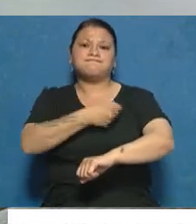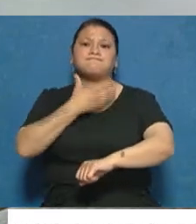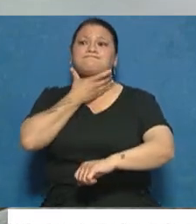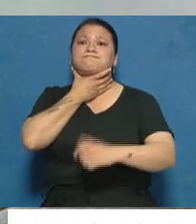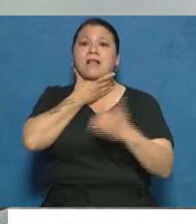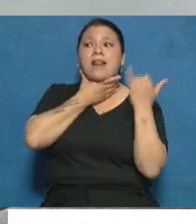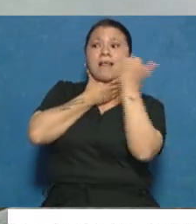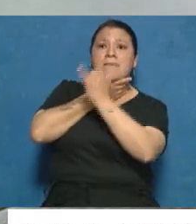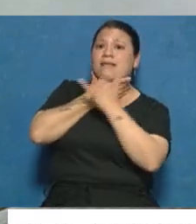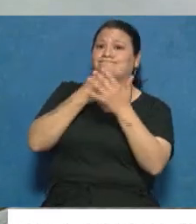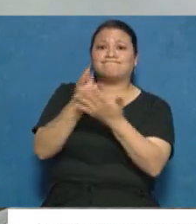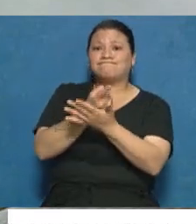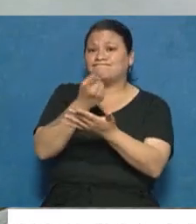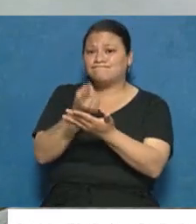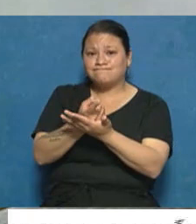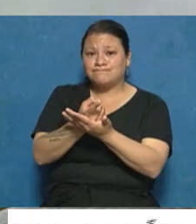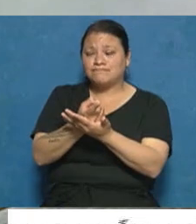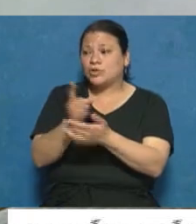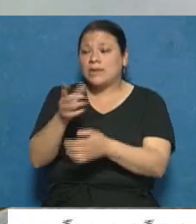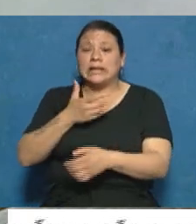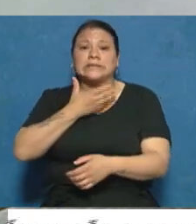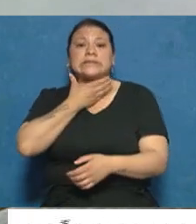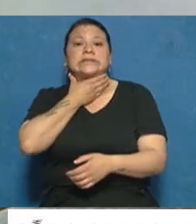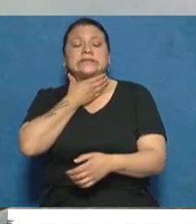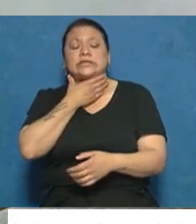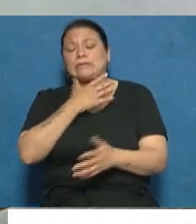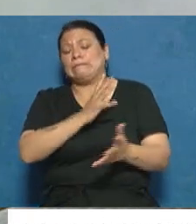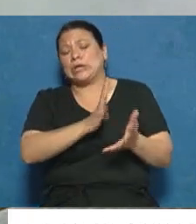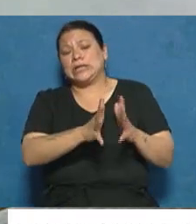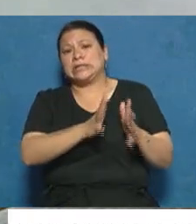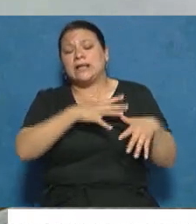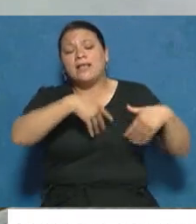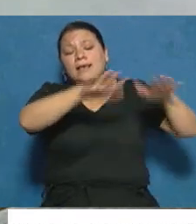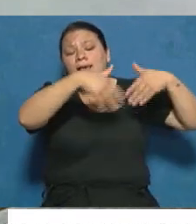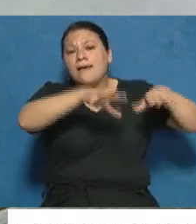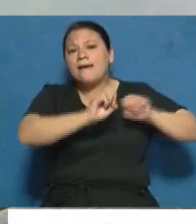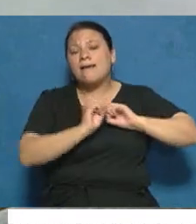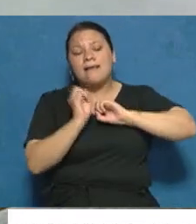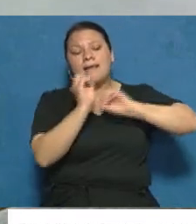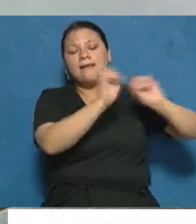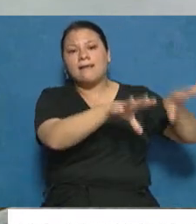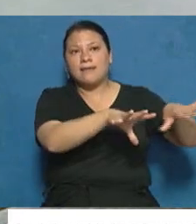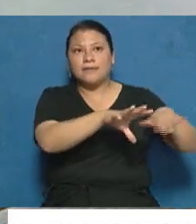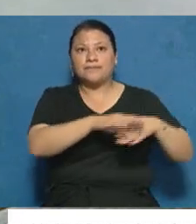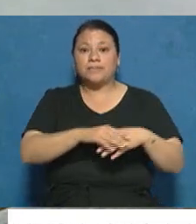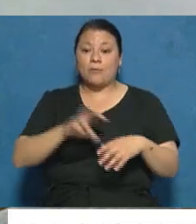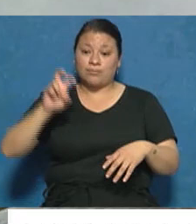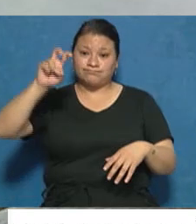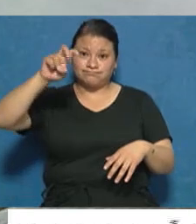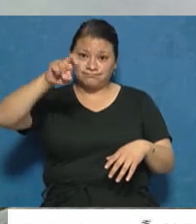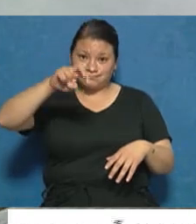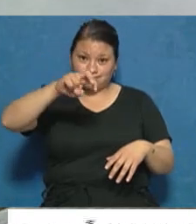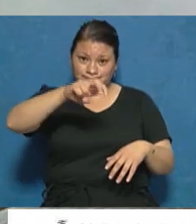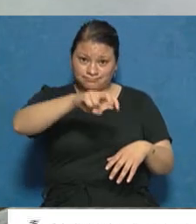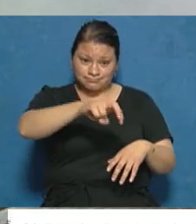dejan que explique la situación. Simplemente lo agarran y con mucha violencia lo empiezan a sacar del boliche. Lo bajan por las escaleras